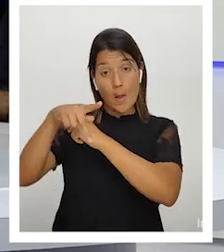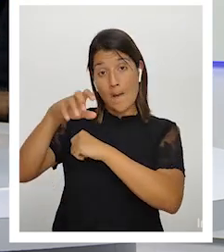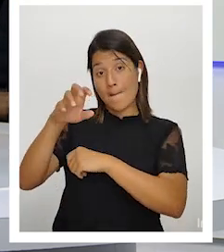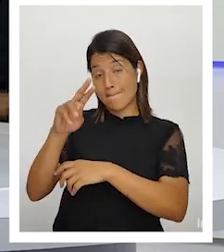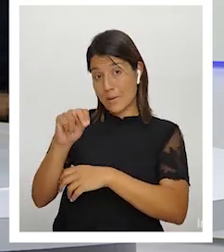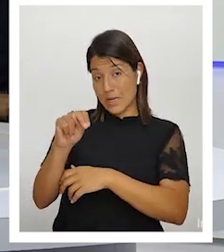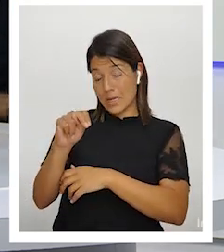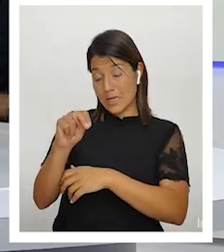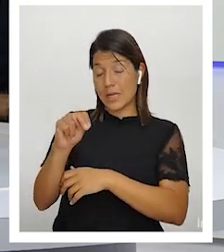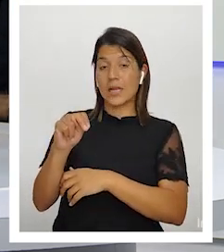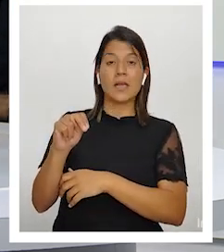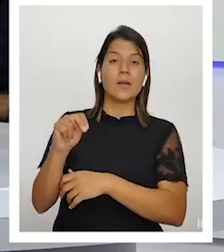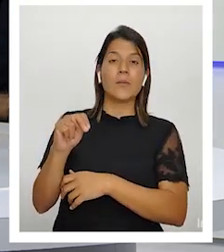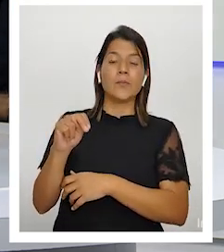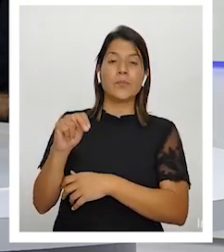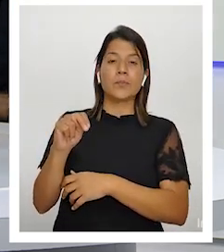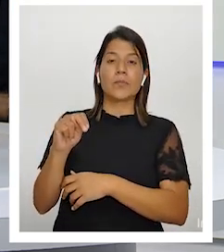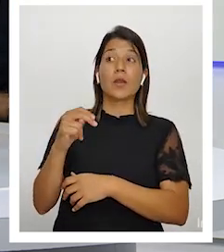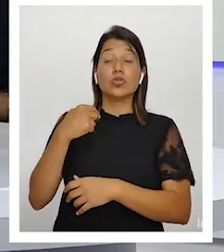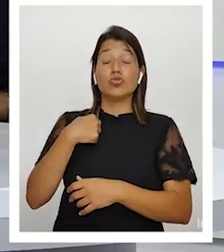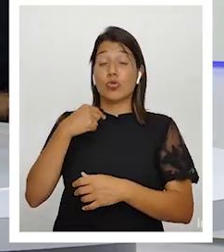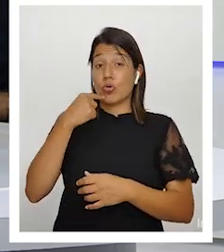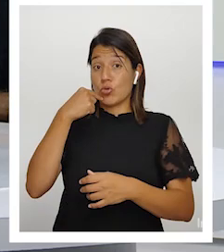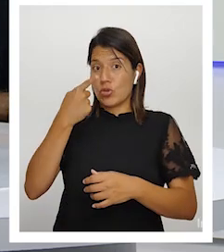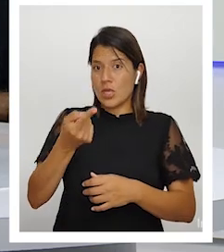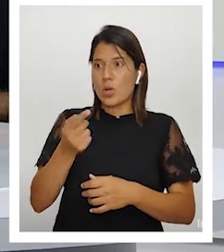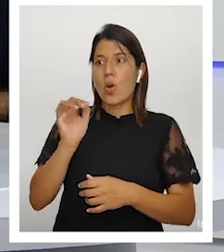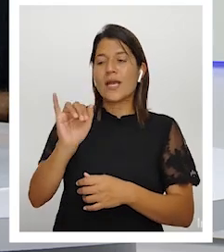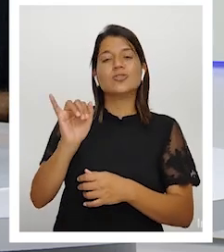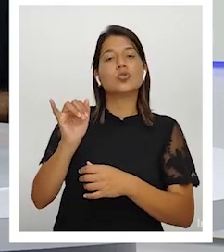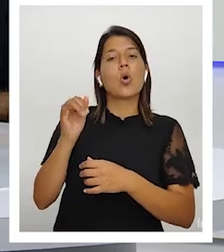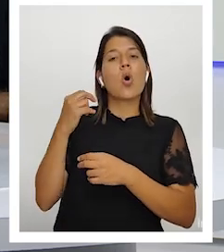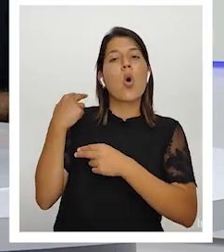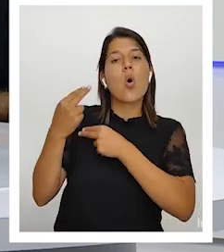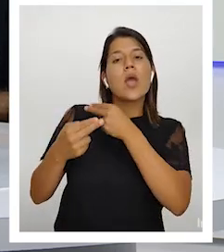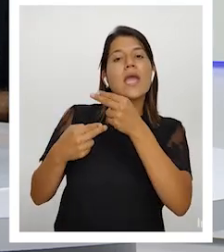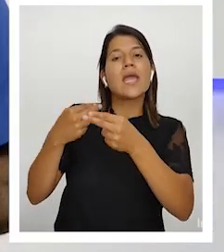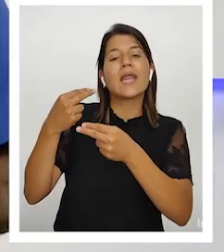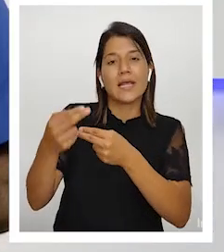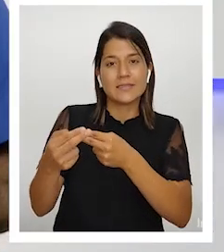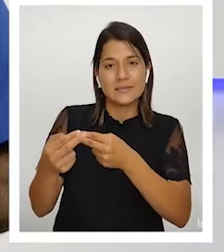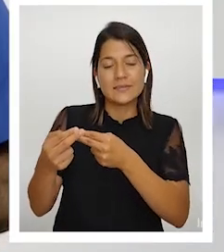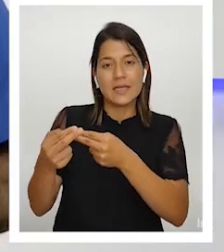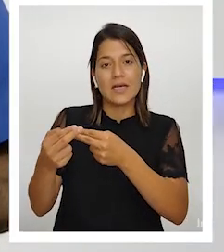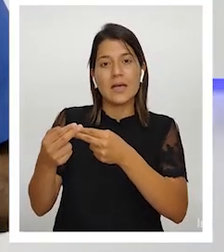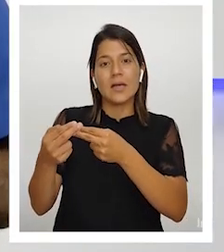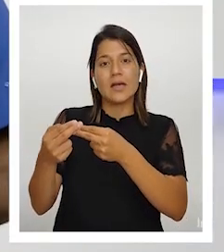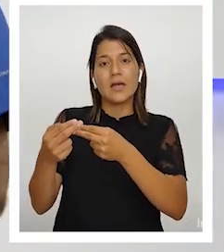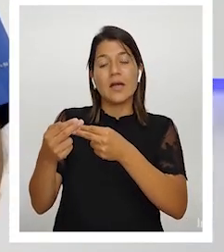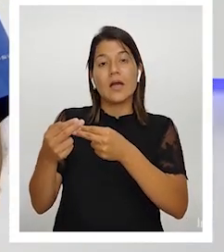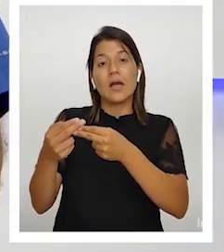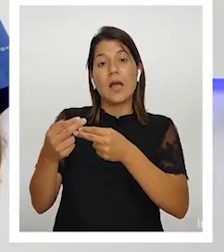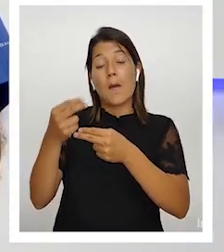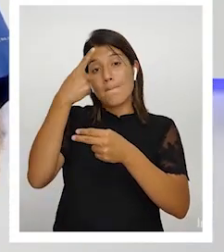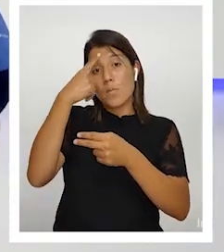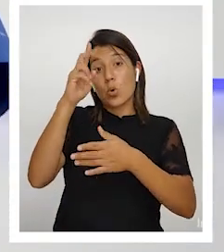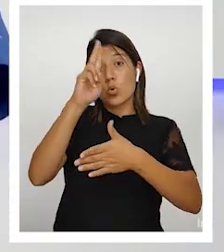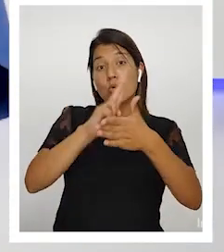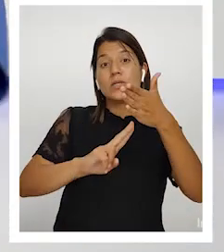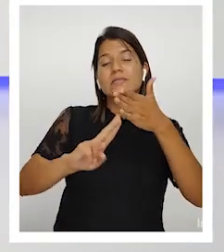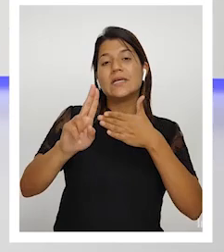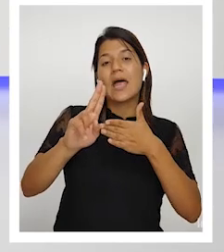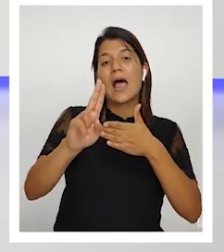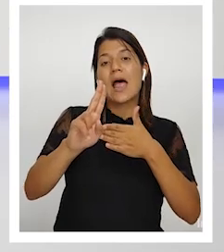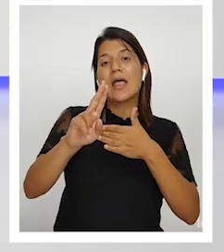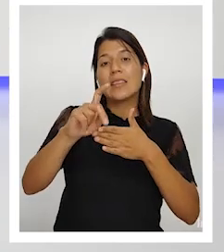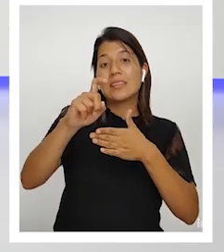es yo diría una herencia de la universidad necesaria que se montó en los 70 por el padre